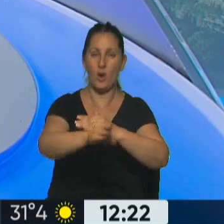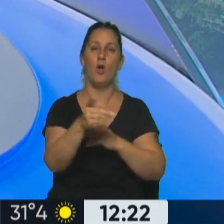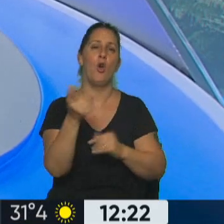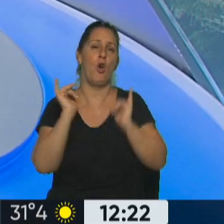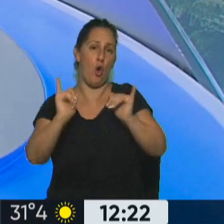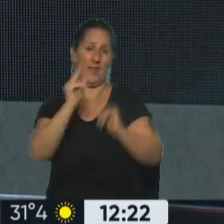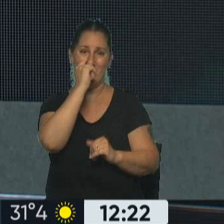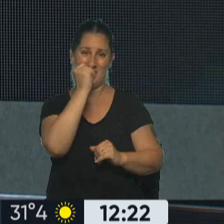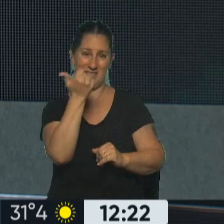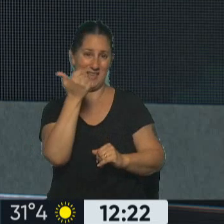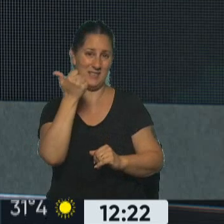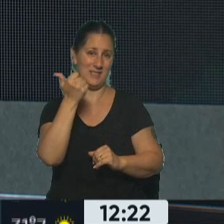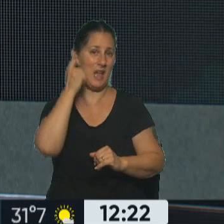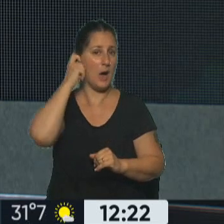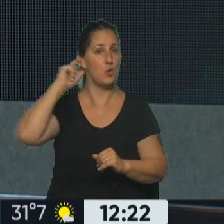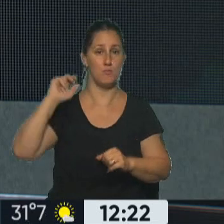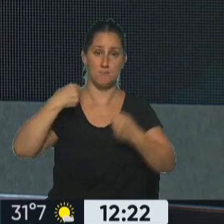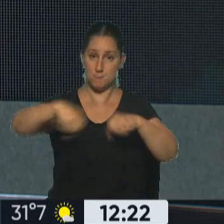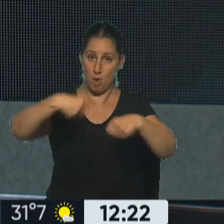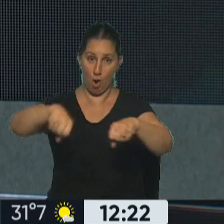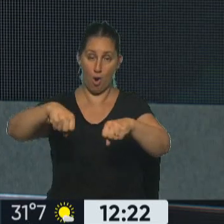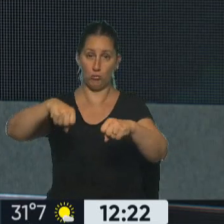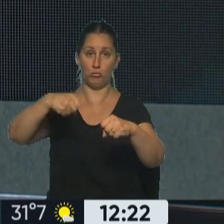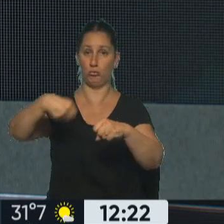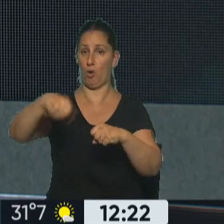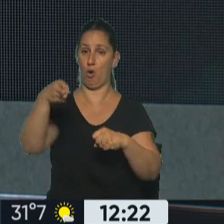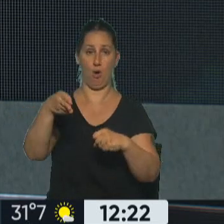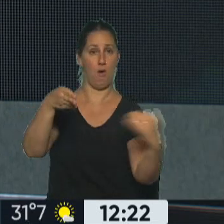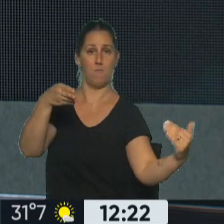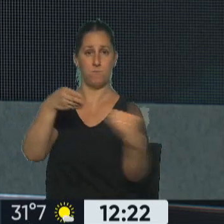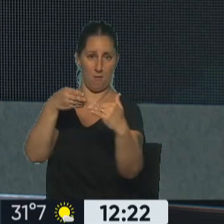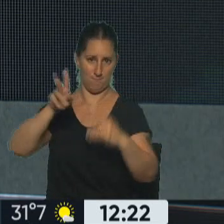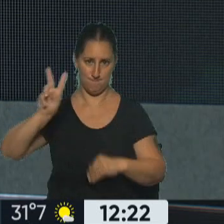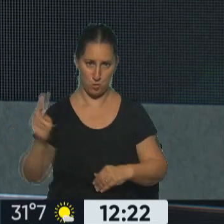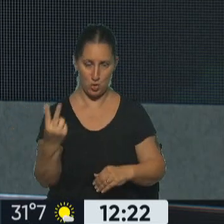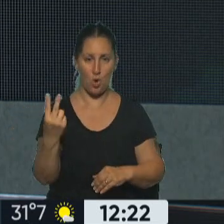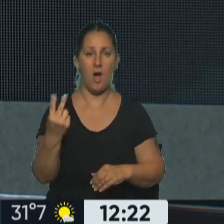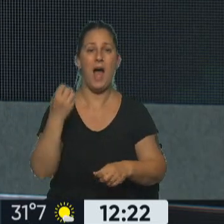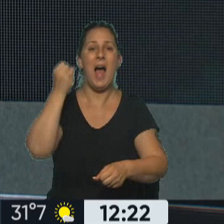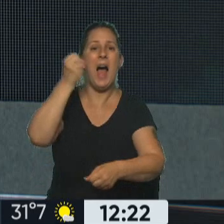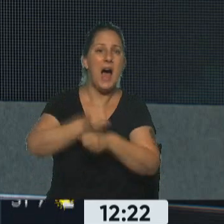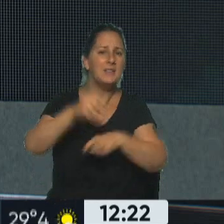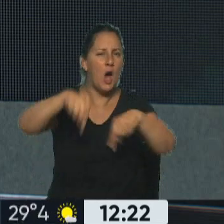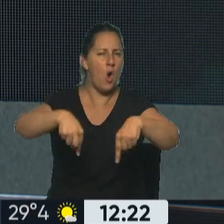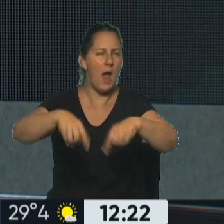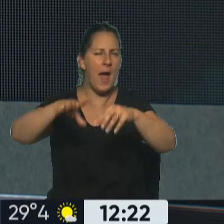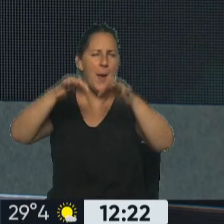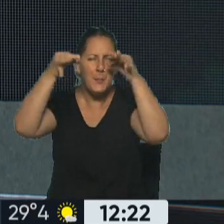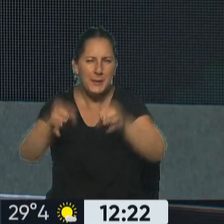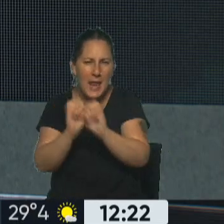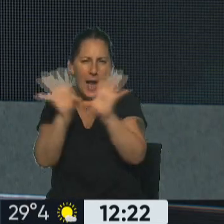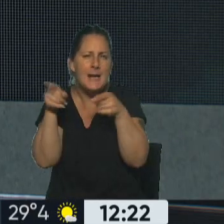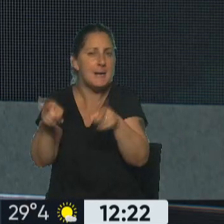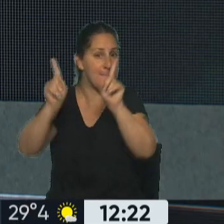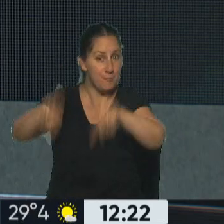26 años que transitaba con su moto fue embestido por un rodado. Pero hasta el momento no se sabía bien lo que sucedió, porque no hay cámaras en